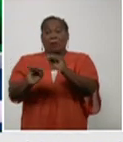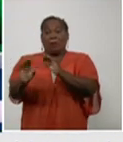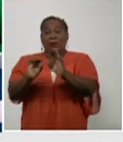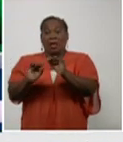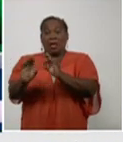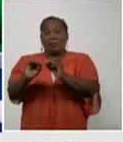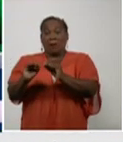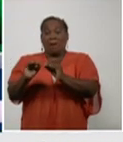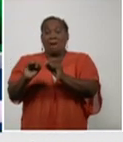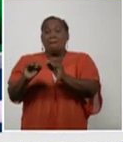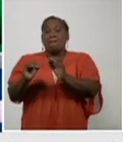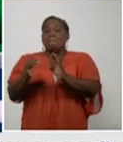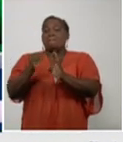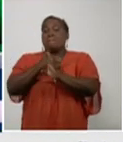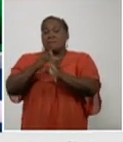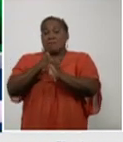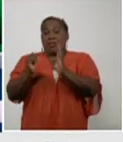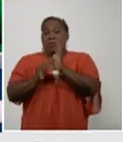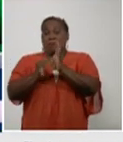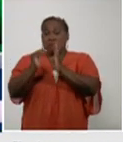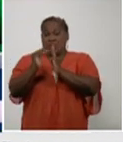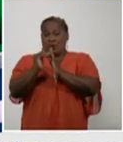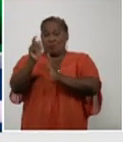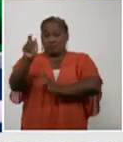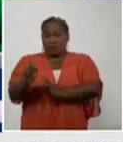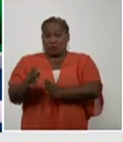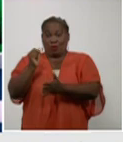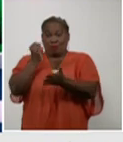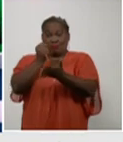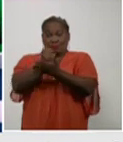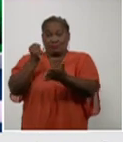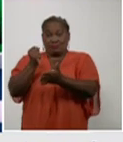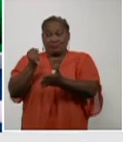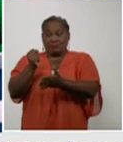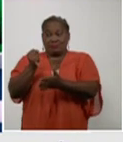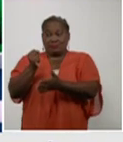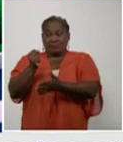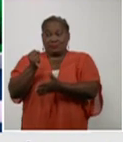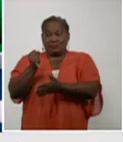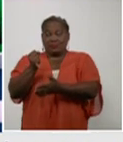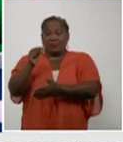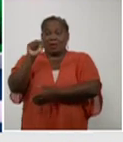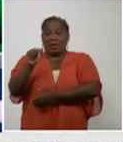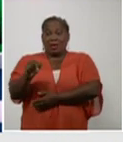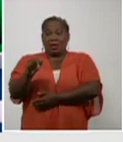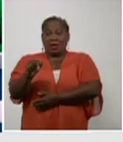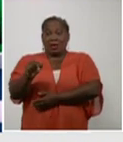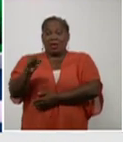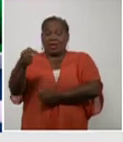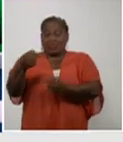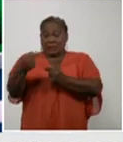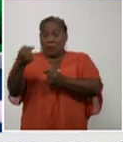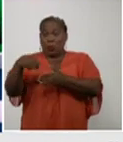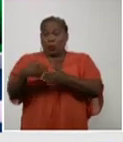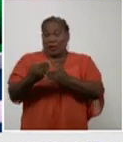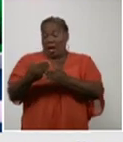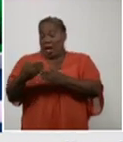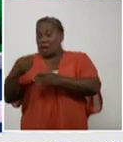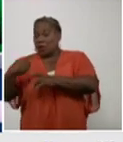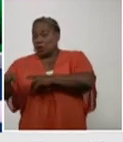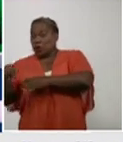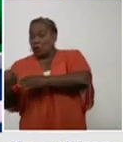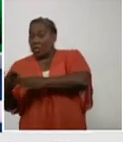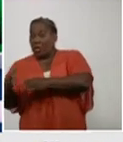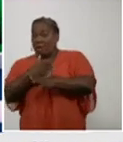millón y más de medio millón de casos confirmados entre un día y otro, ¿no? Que hace que